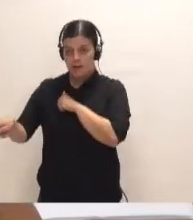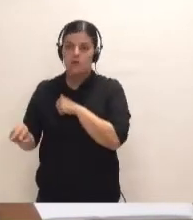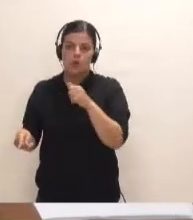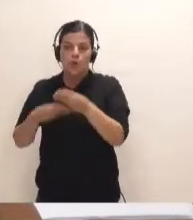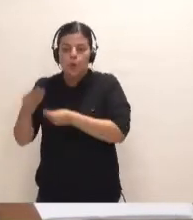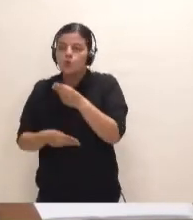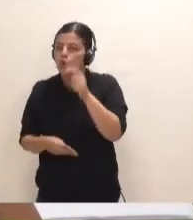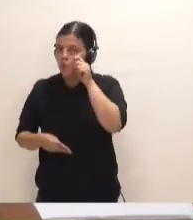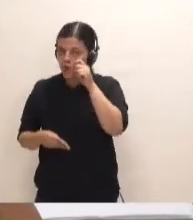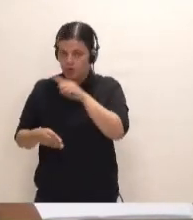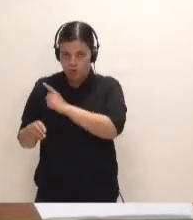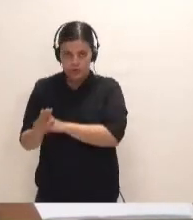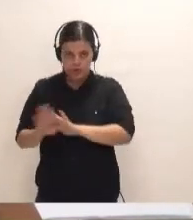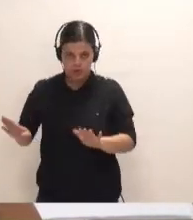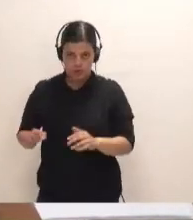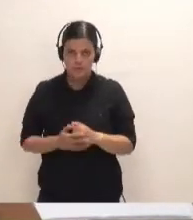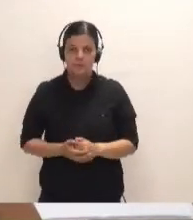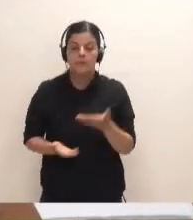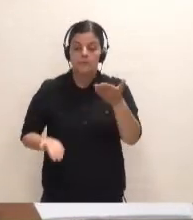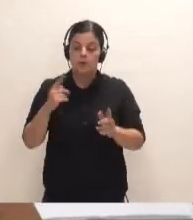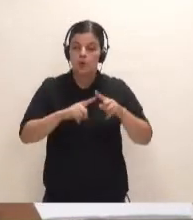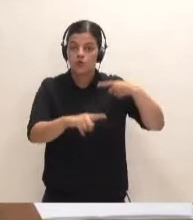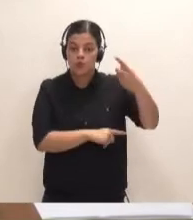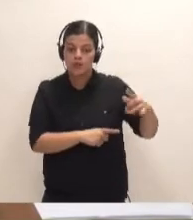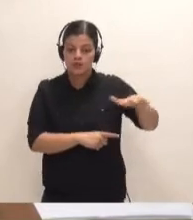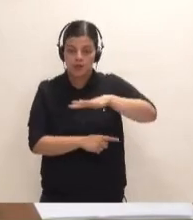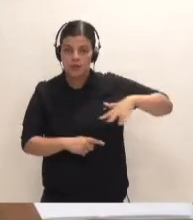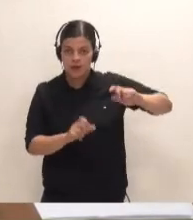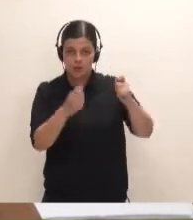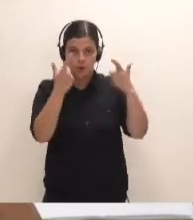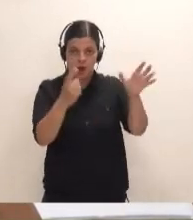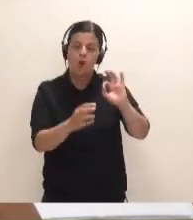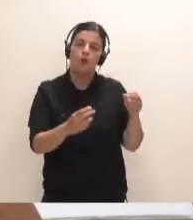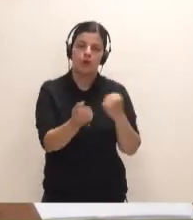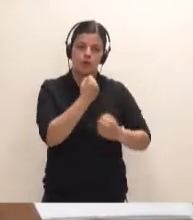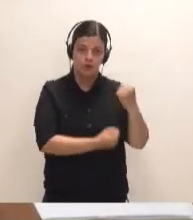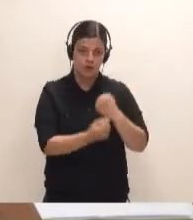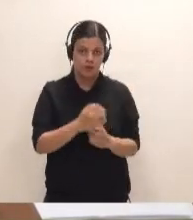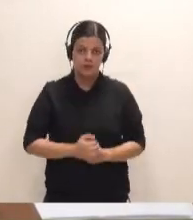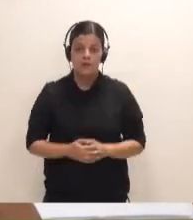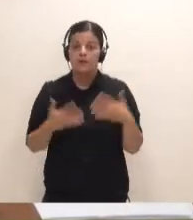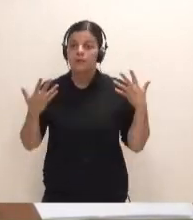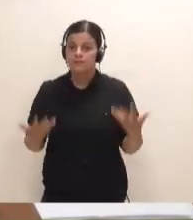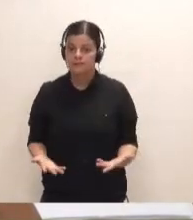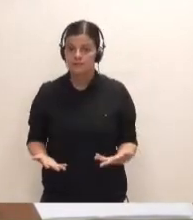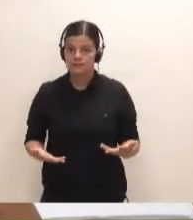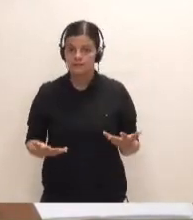uso turístico-deportivo. Se valoran las consecuencias en el medio natural y medio económico. Por lo tanto,